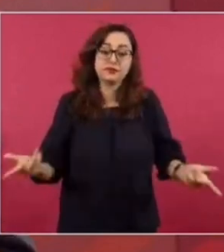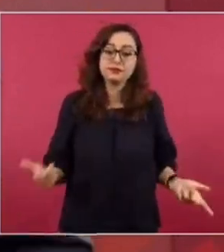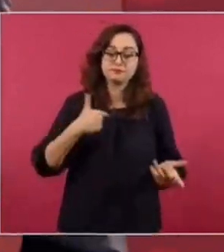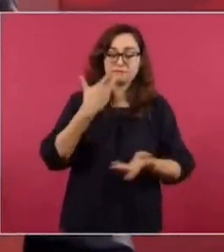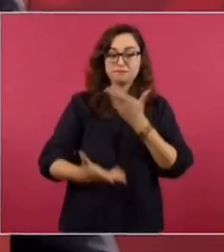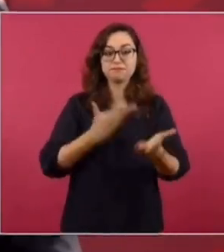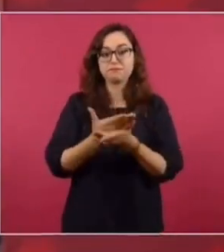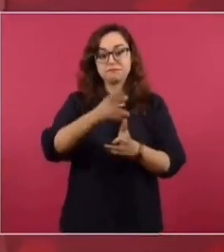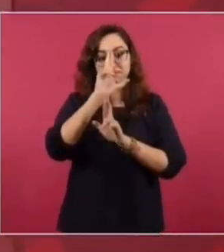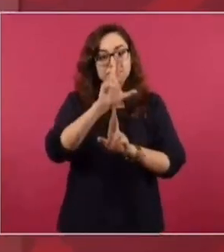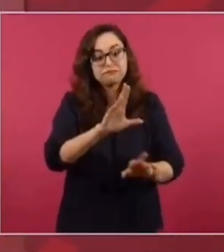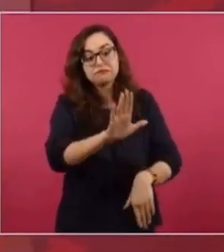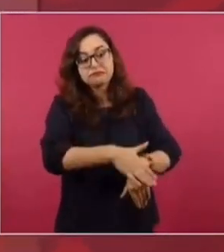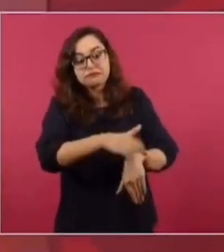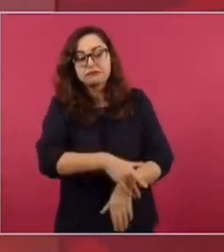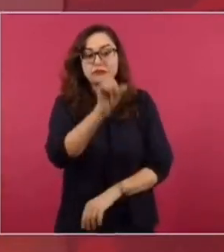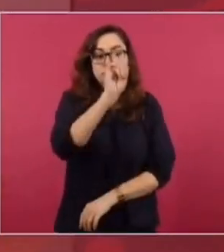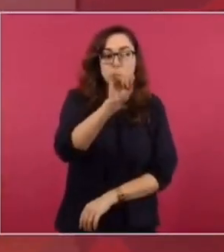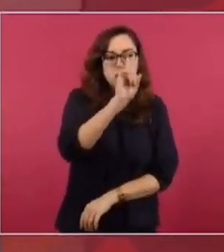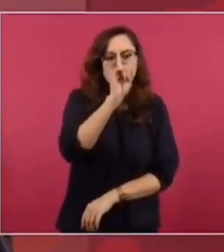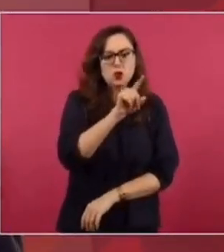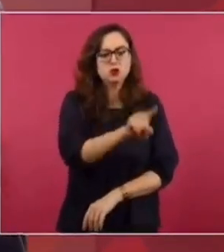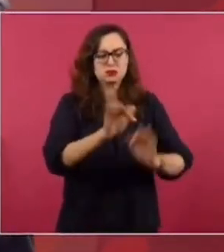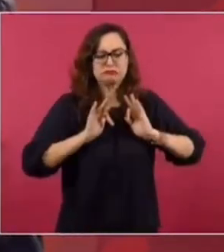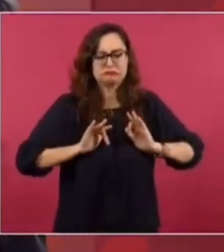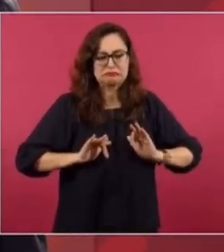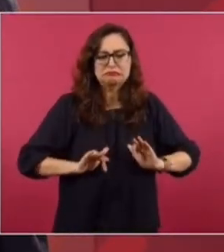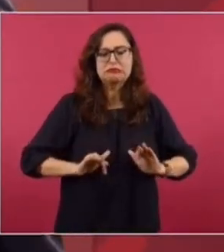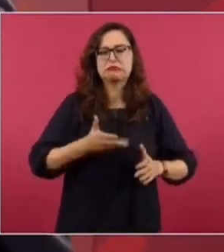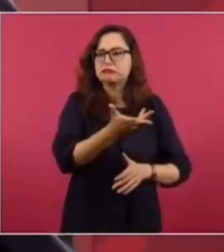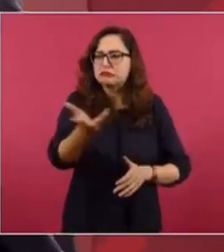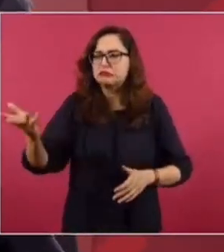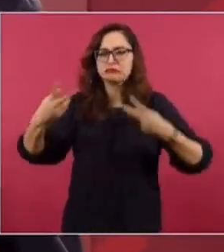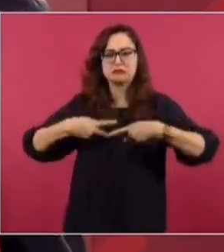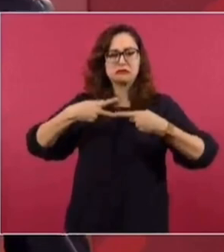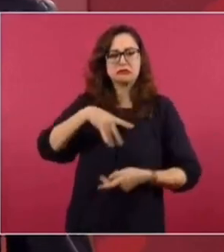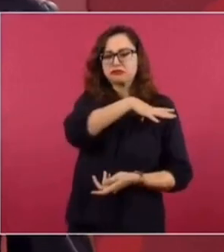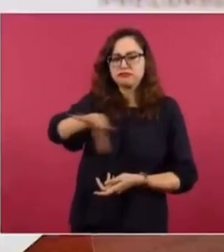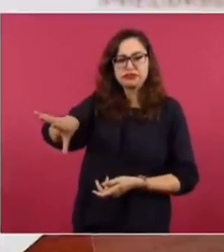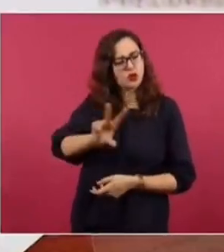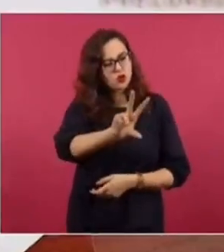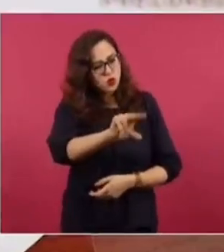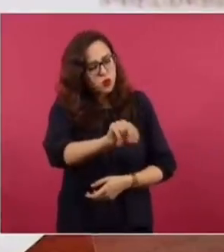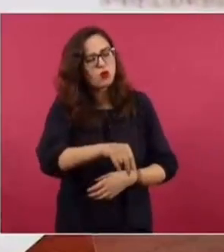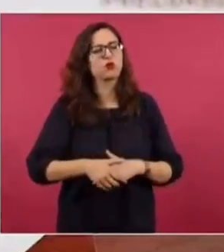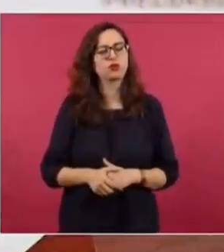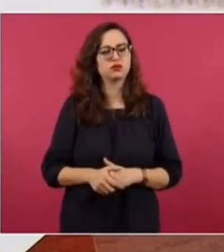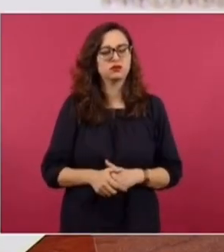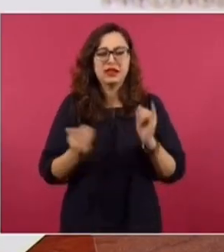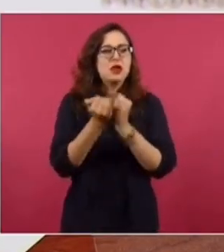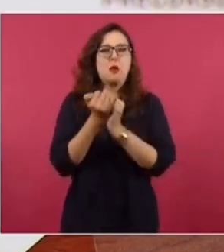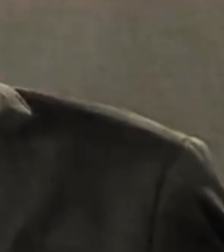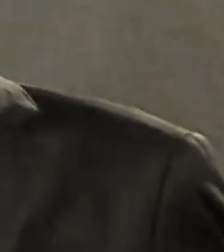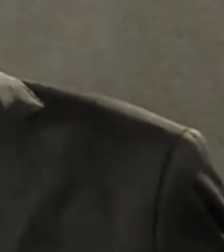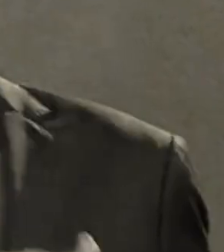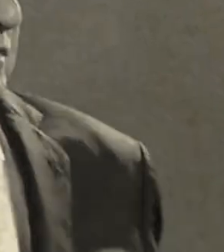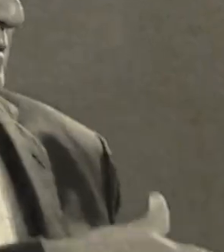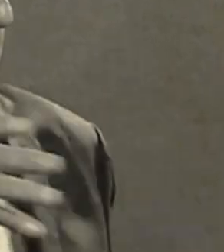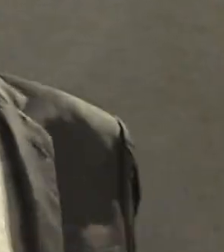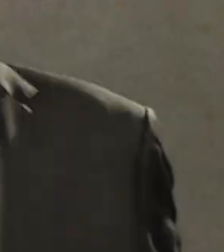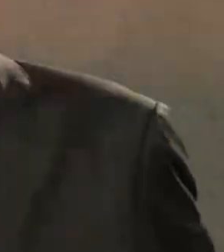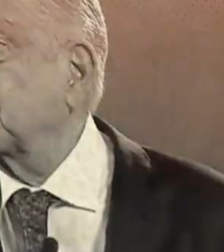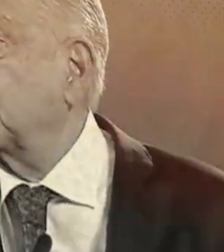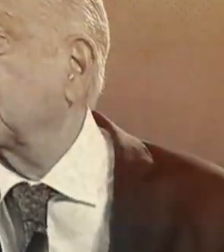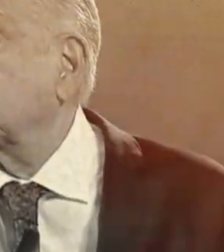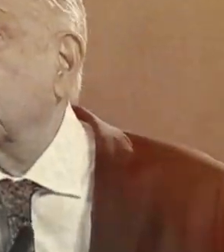respetuosamente, les aconsejaría a nuestros adversarios, tomen en cuenta eso. No desprecien al pueblo. Ya no es lo mismo. Aquí siempre